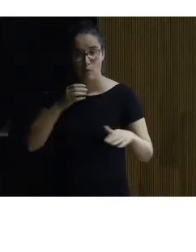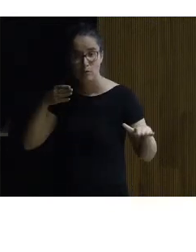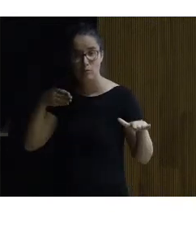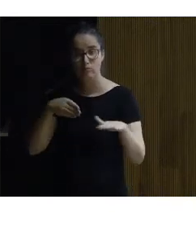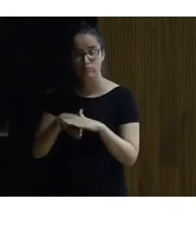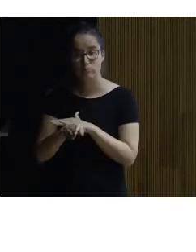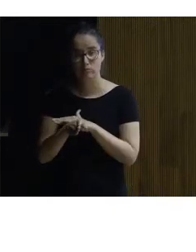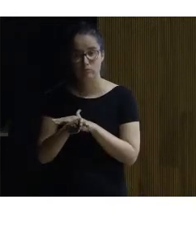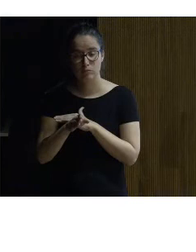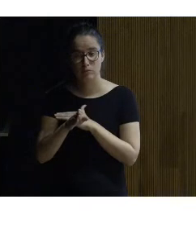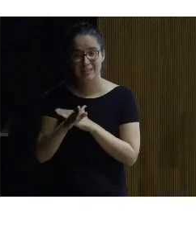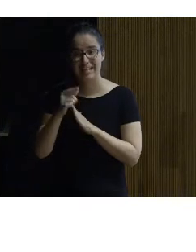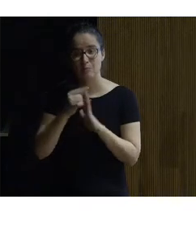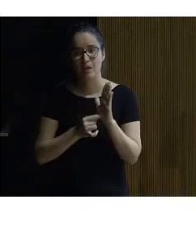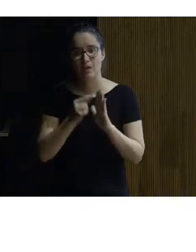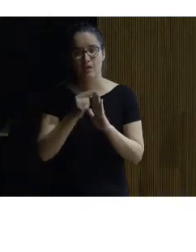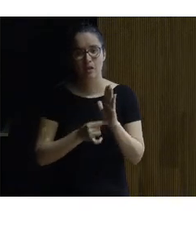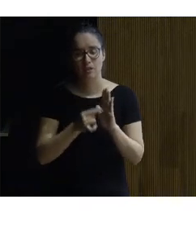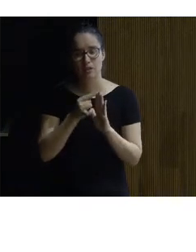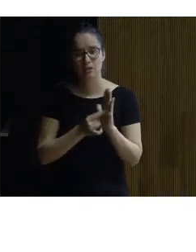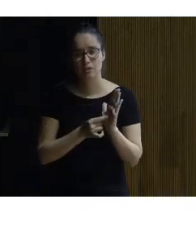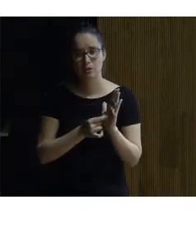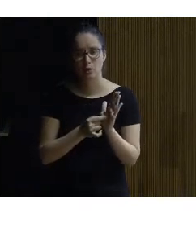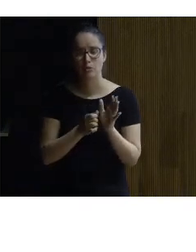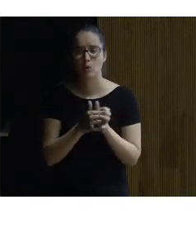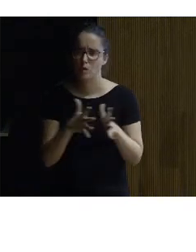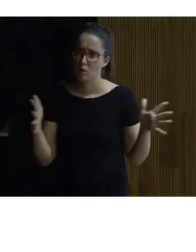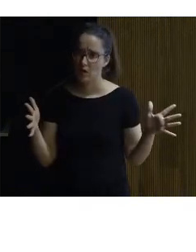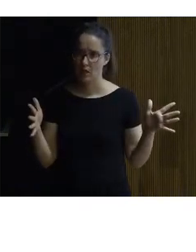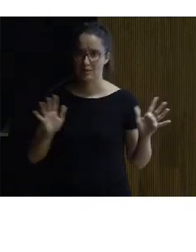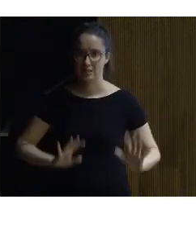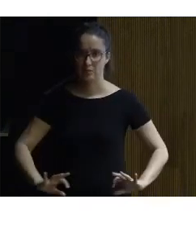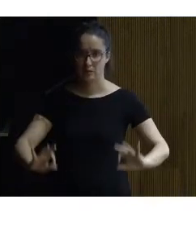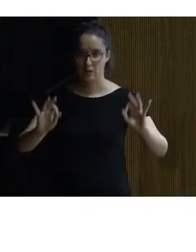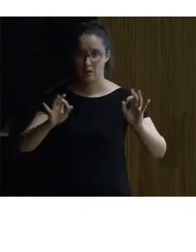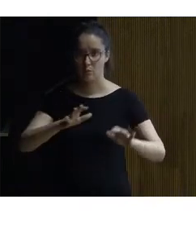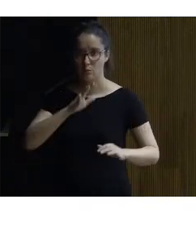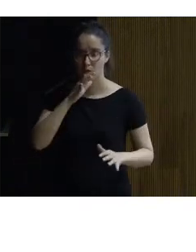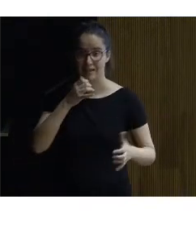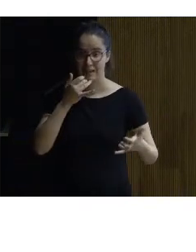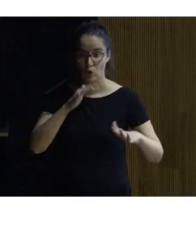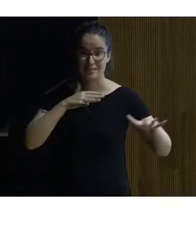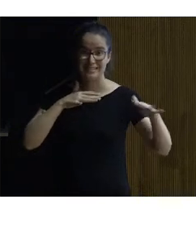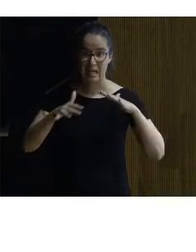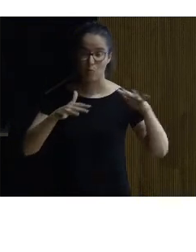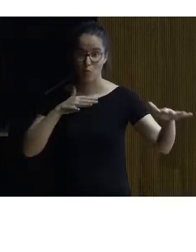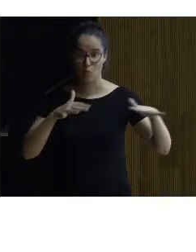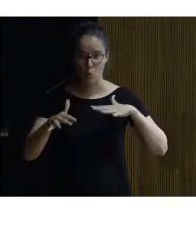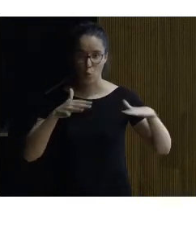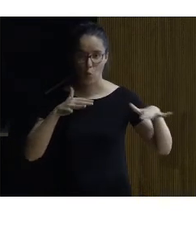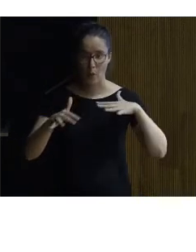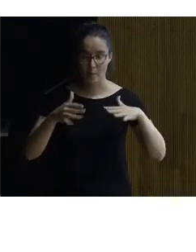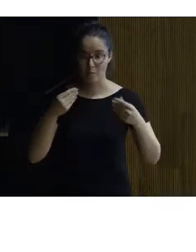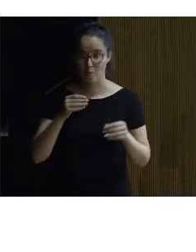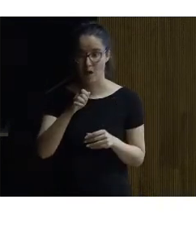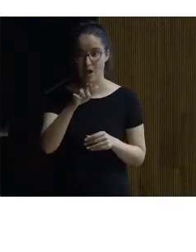medidas las medidas son verdaderamente muy grandes especialmente porque claro se mueven en el espacio como ocurre en